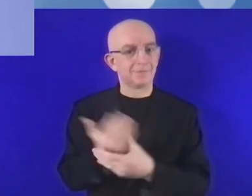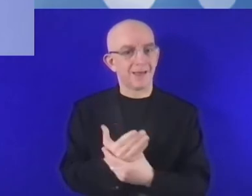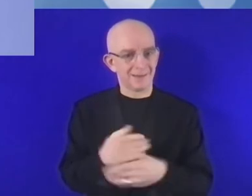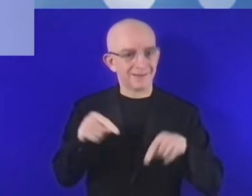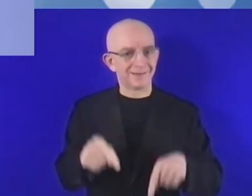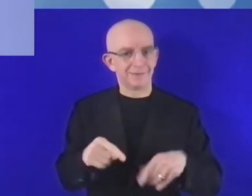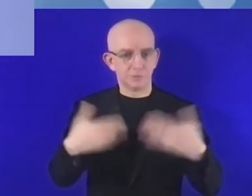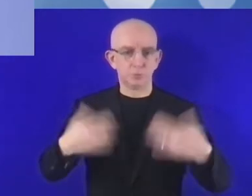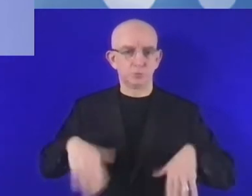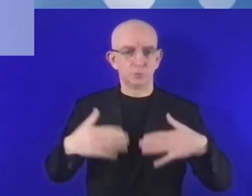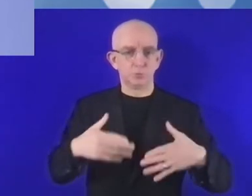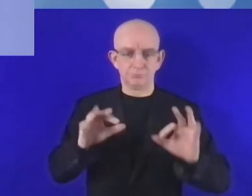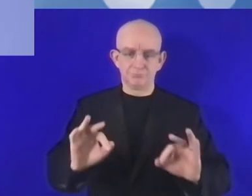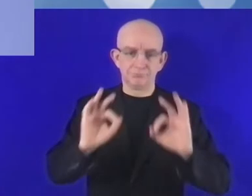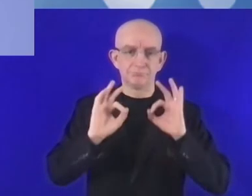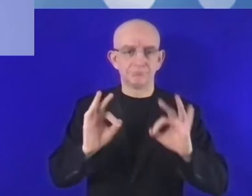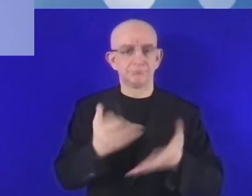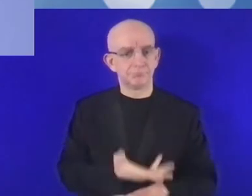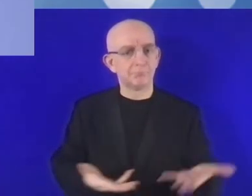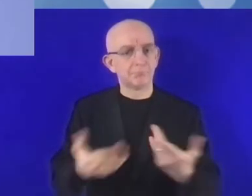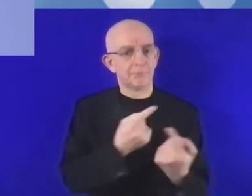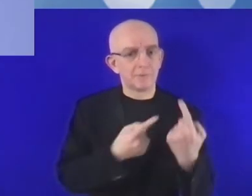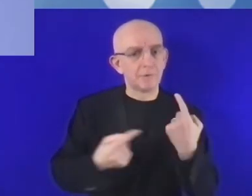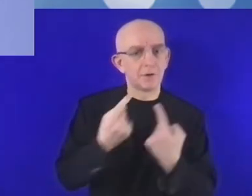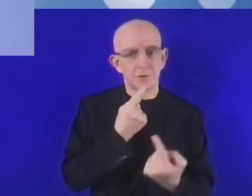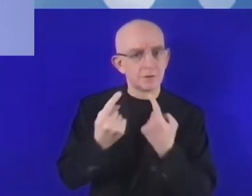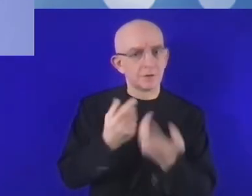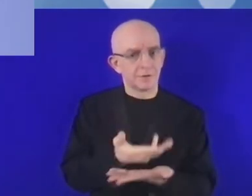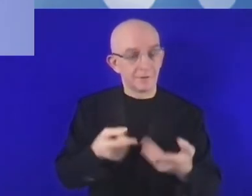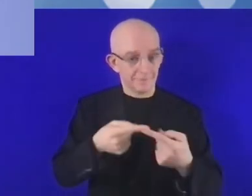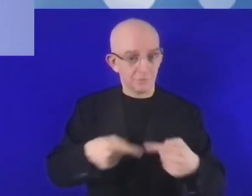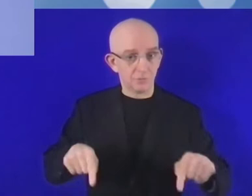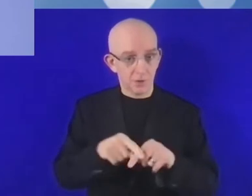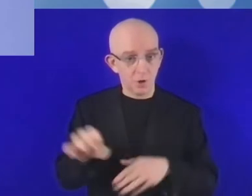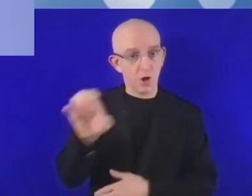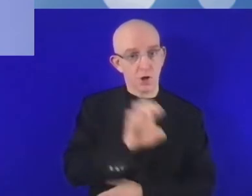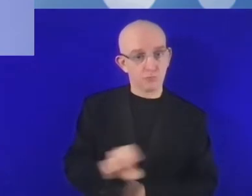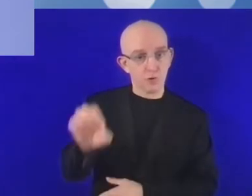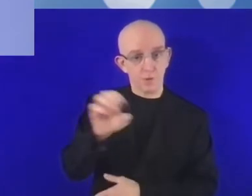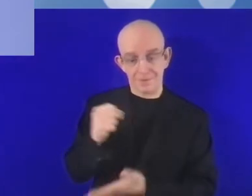Inversiones ante estos panelistas y público